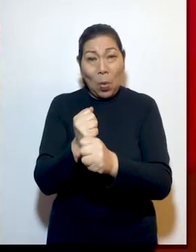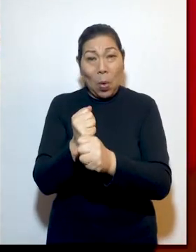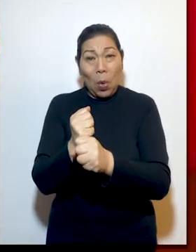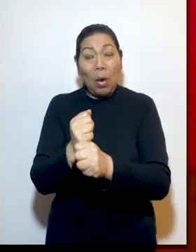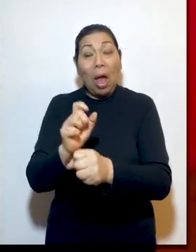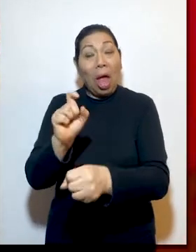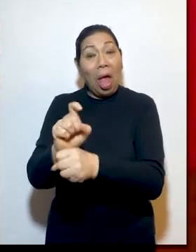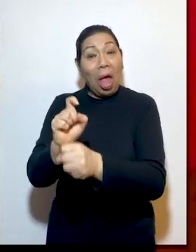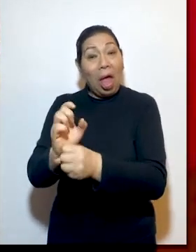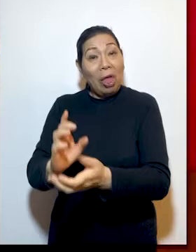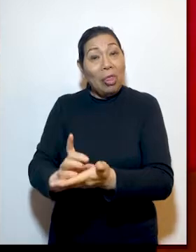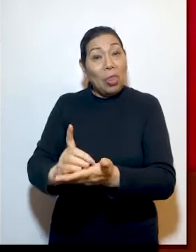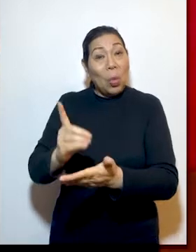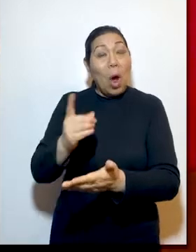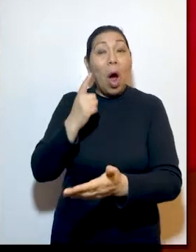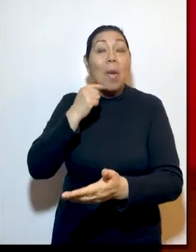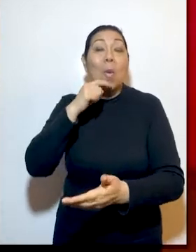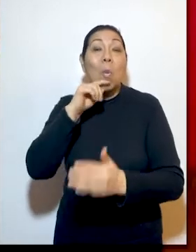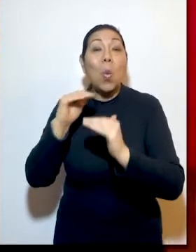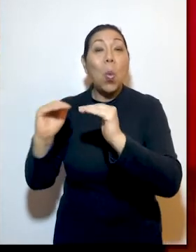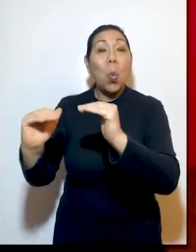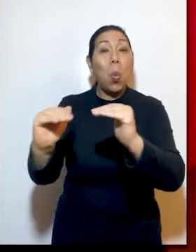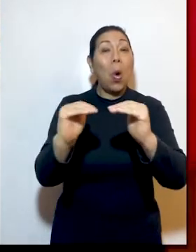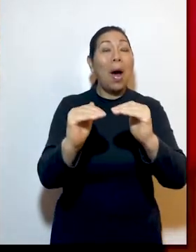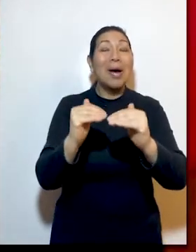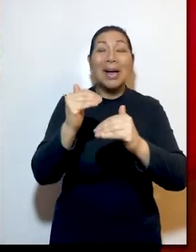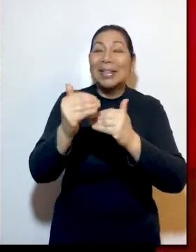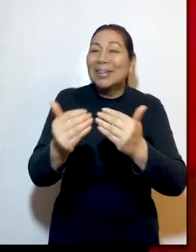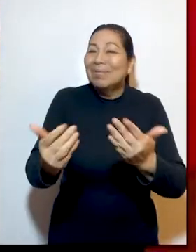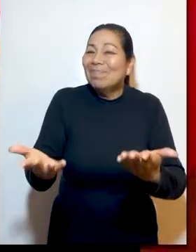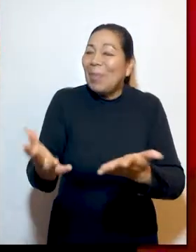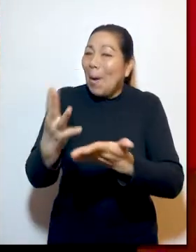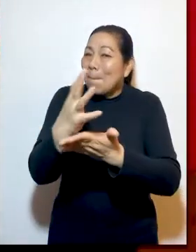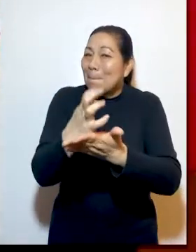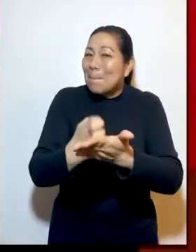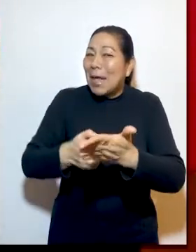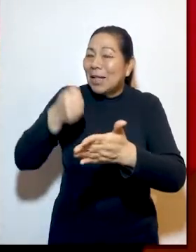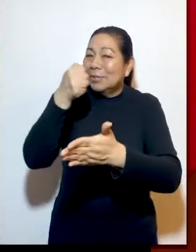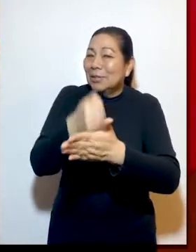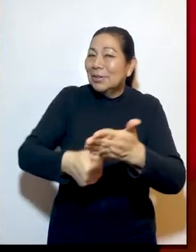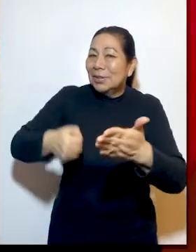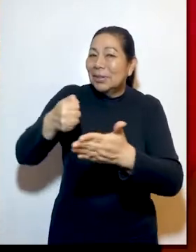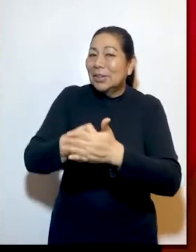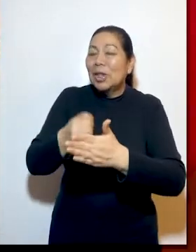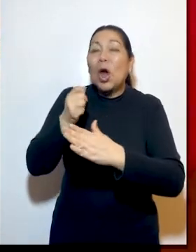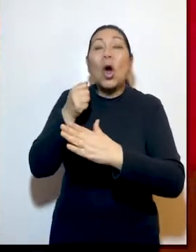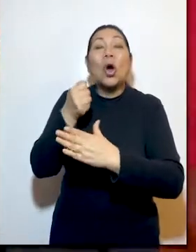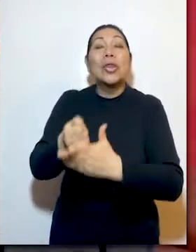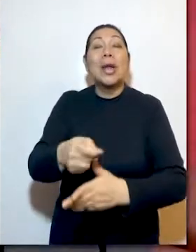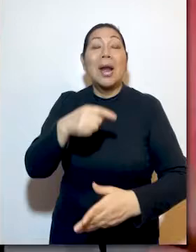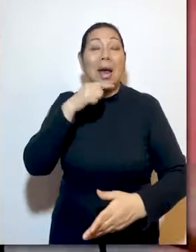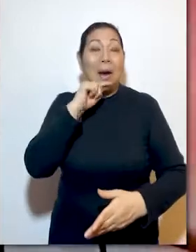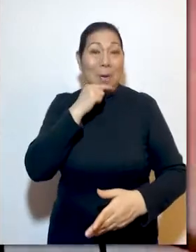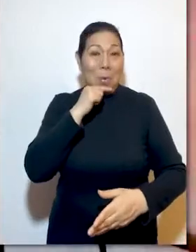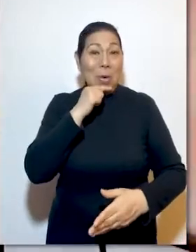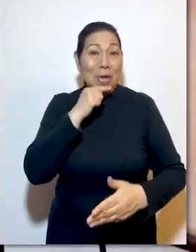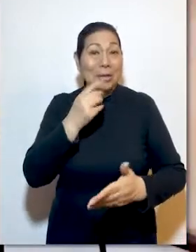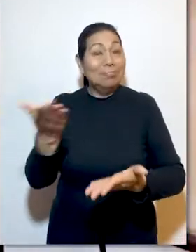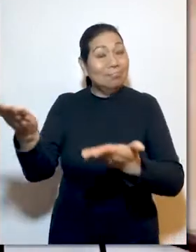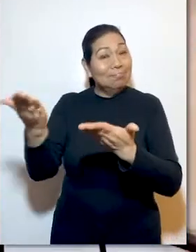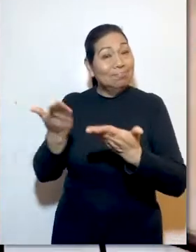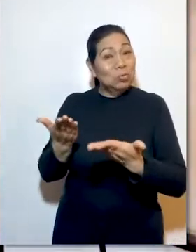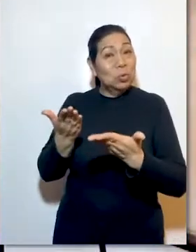no trabajamos en una educación con enfoque de género, poco se avanzará en reducir la violencia hacia las mujeres, de